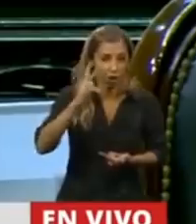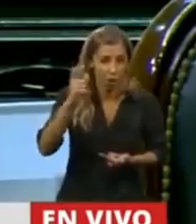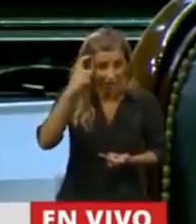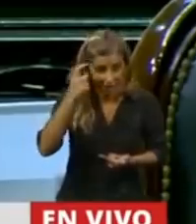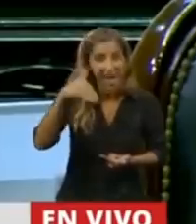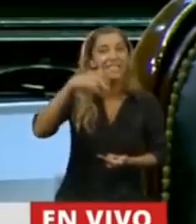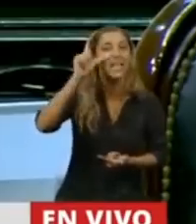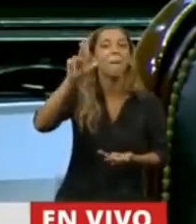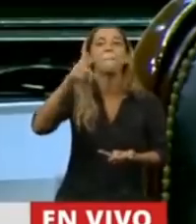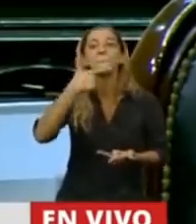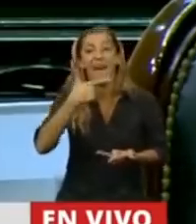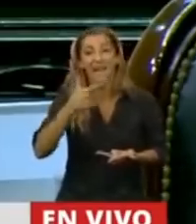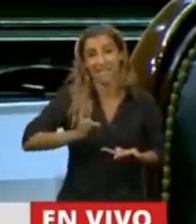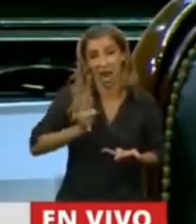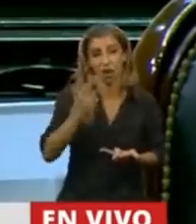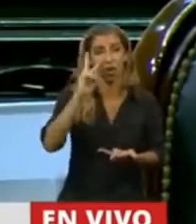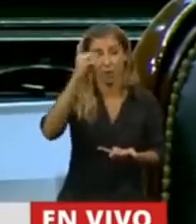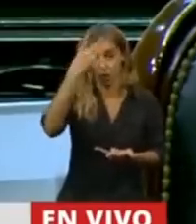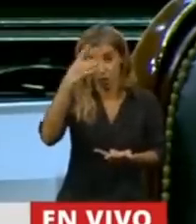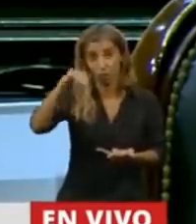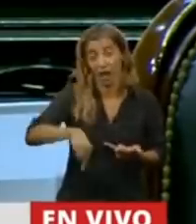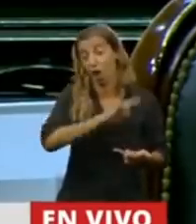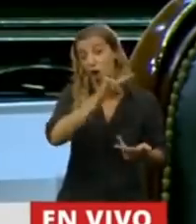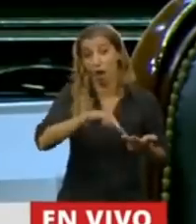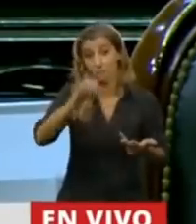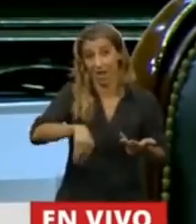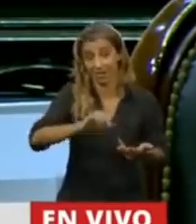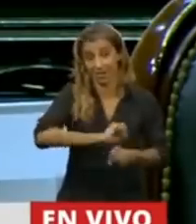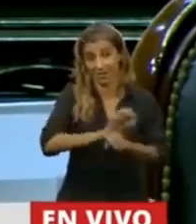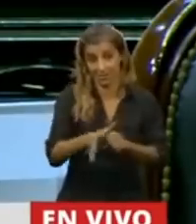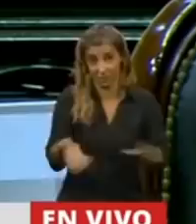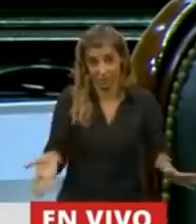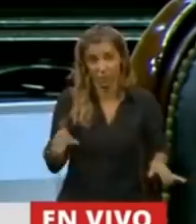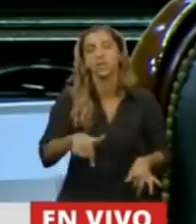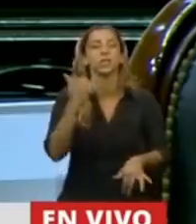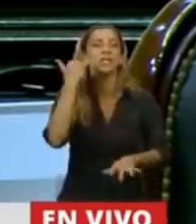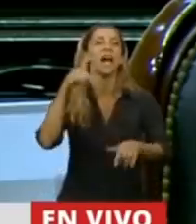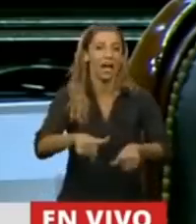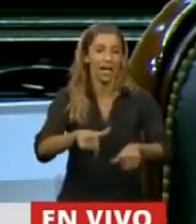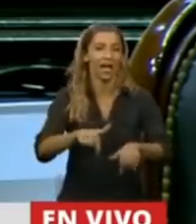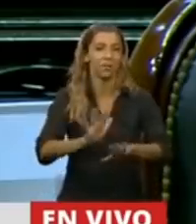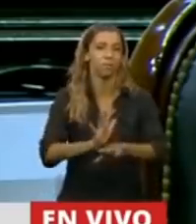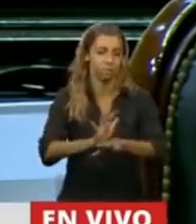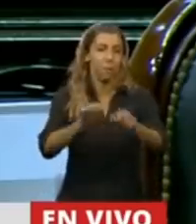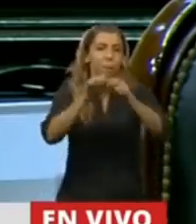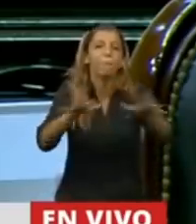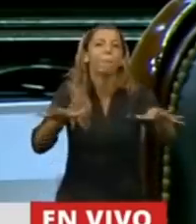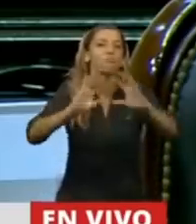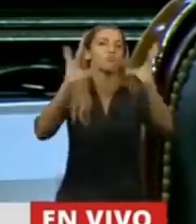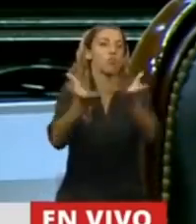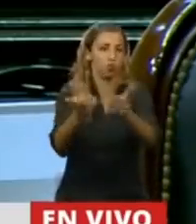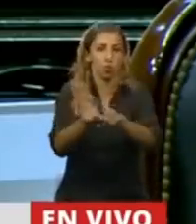y ahora esto. Entonces, podemos tener cuatro episodios, este sí ya calificado como pandemia, al igual que el